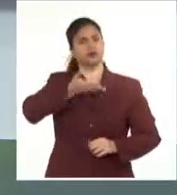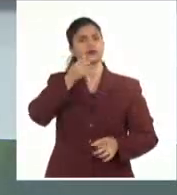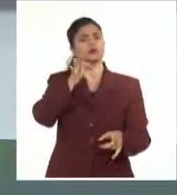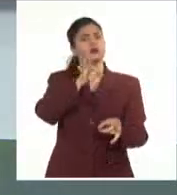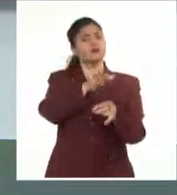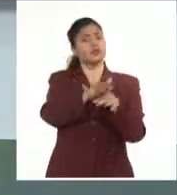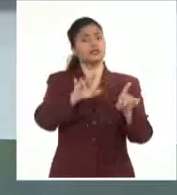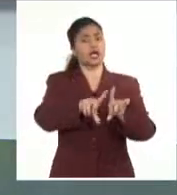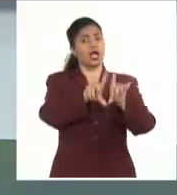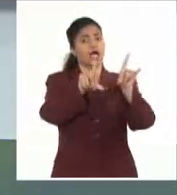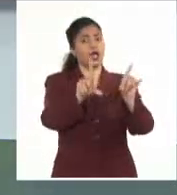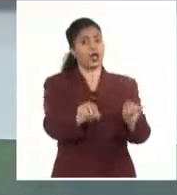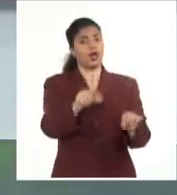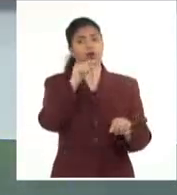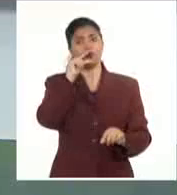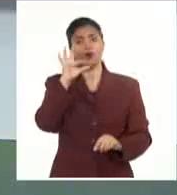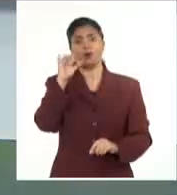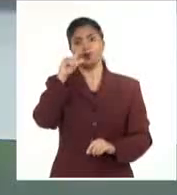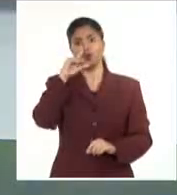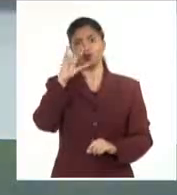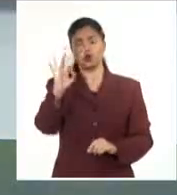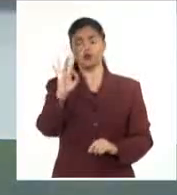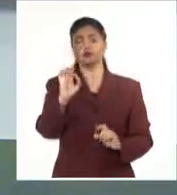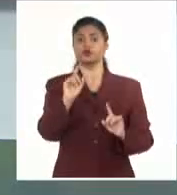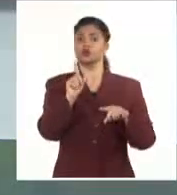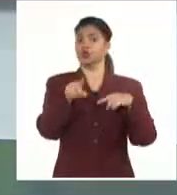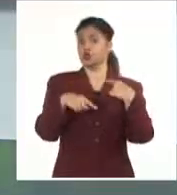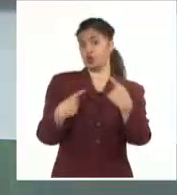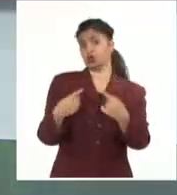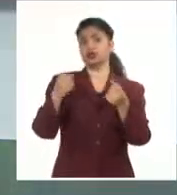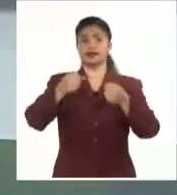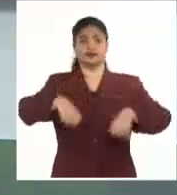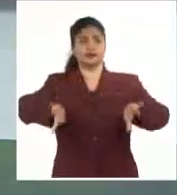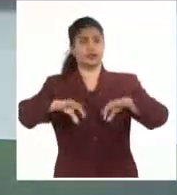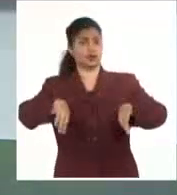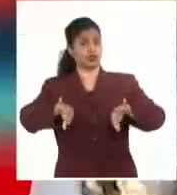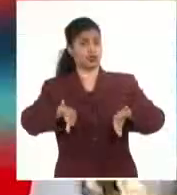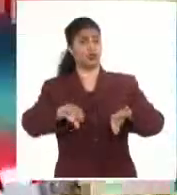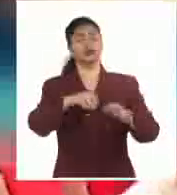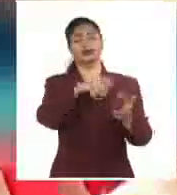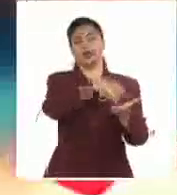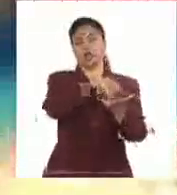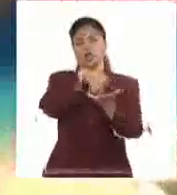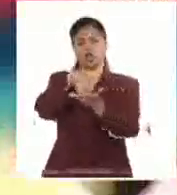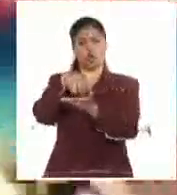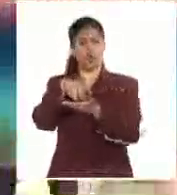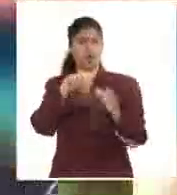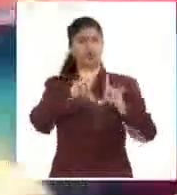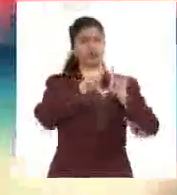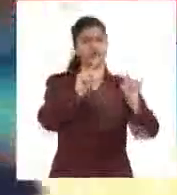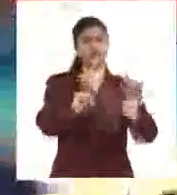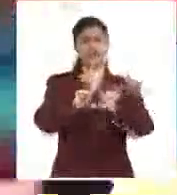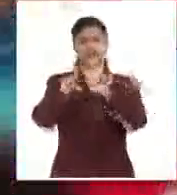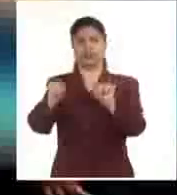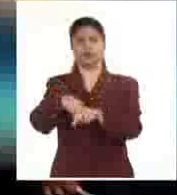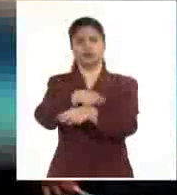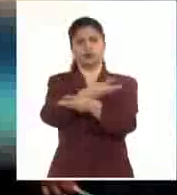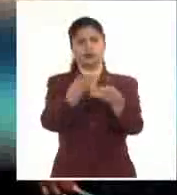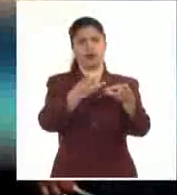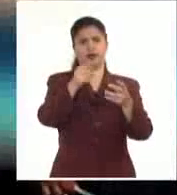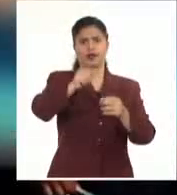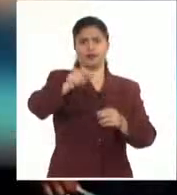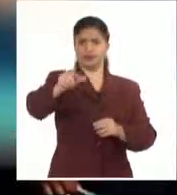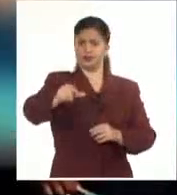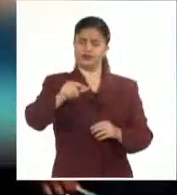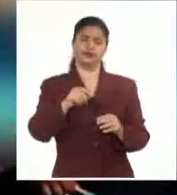Juancito Pinto contra la deserción escolar en Potosí y Beni, respectivamente. De manera simultánea, jefes de carteras